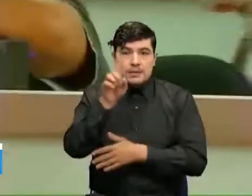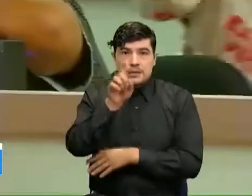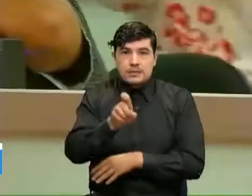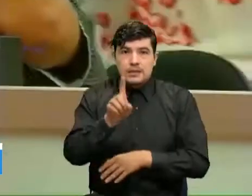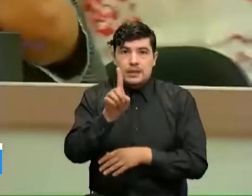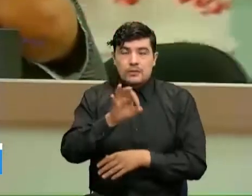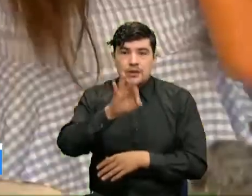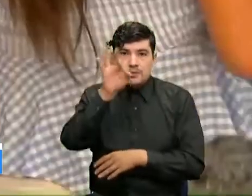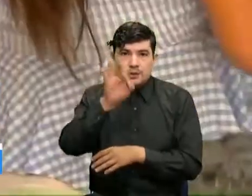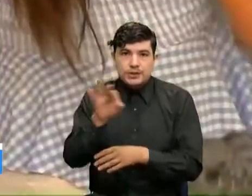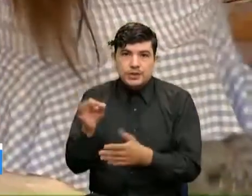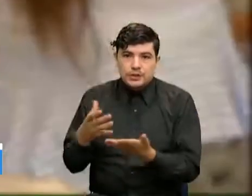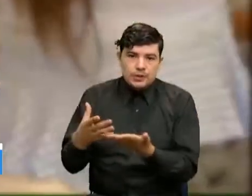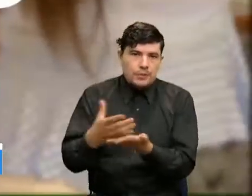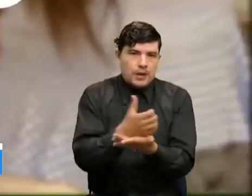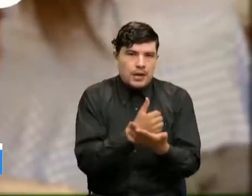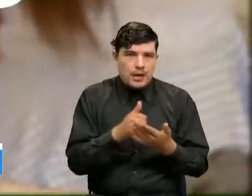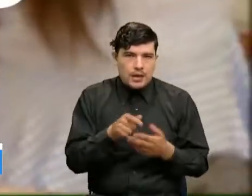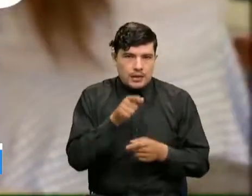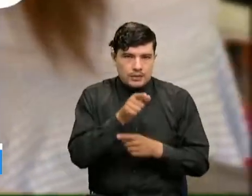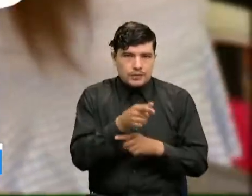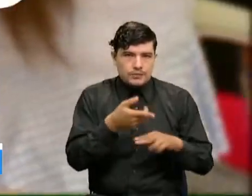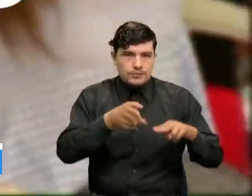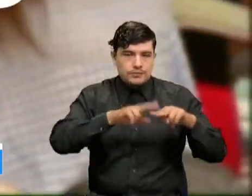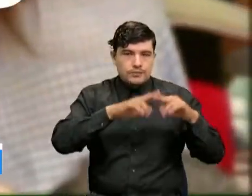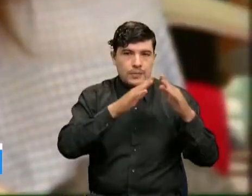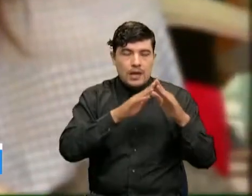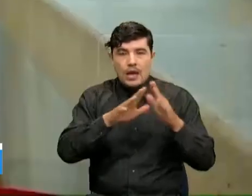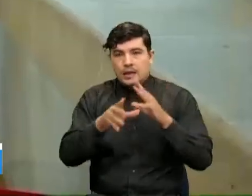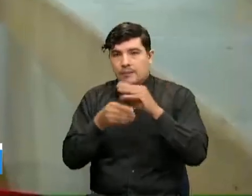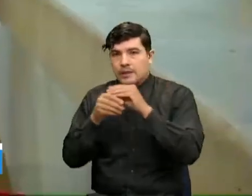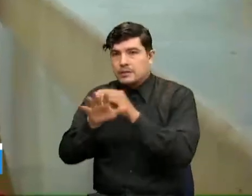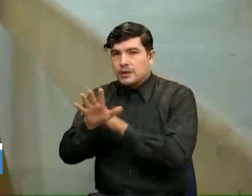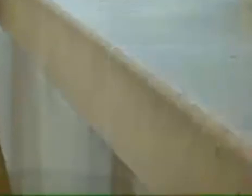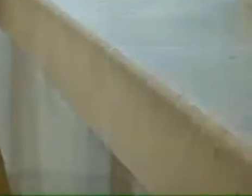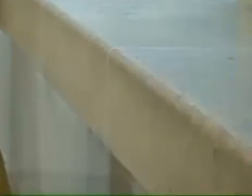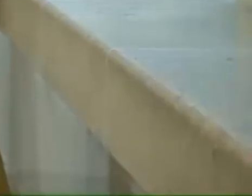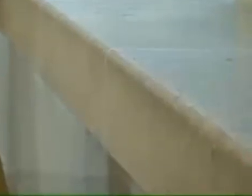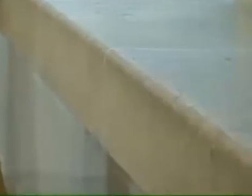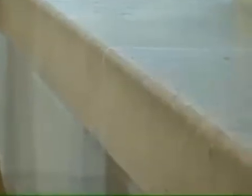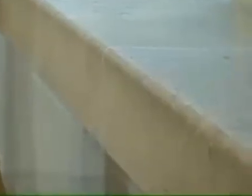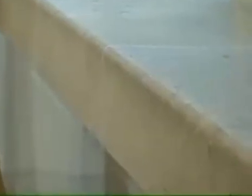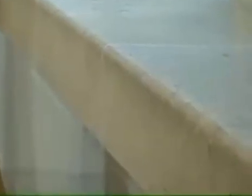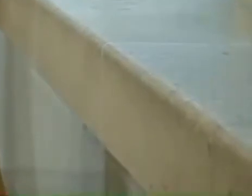recaudo de la meta proyectada para el predial, mientras que en 57% va el avance de lo recaudado en industria y comercio.